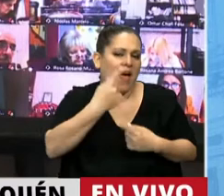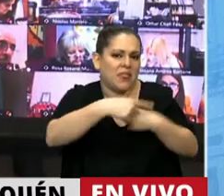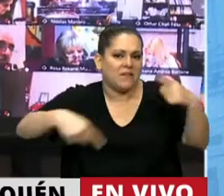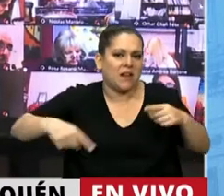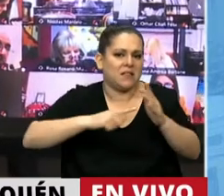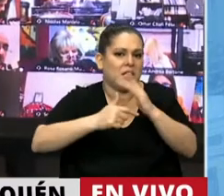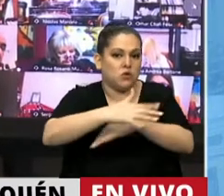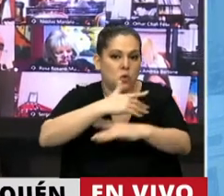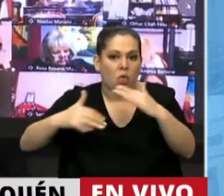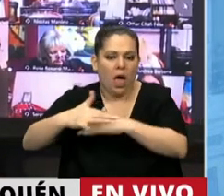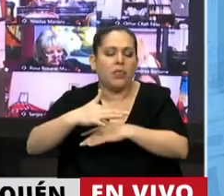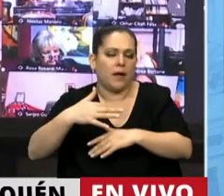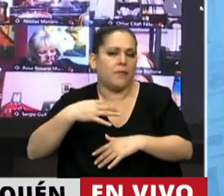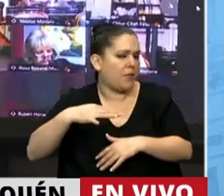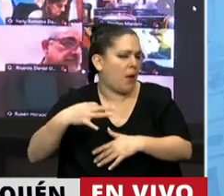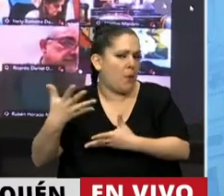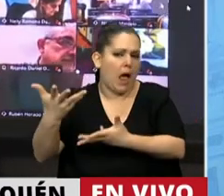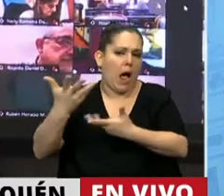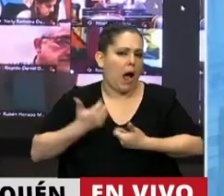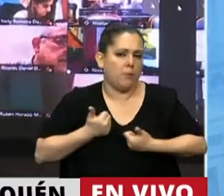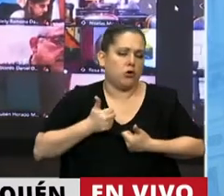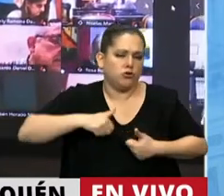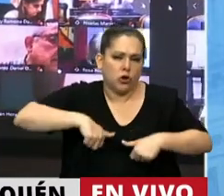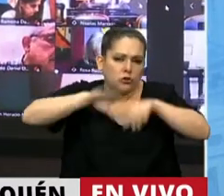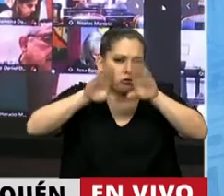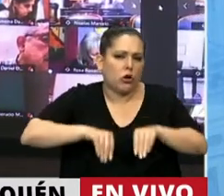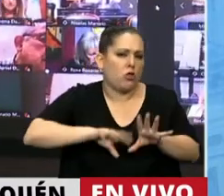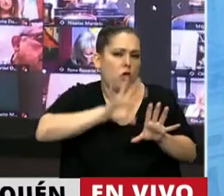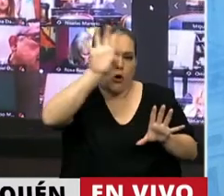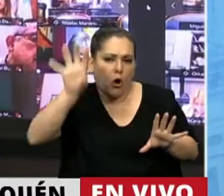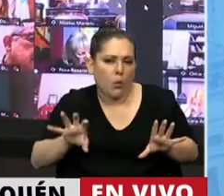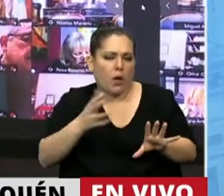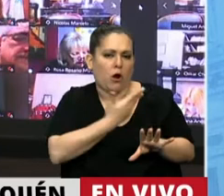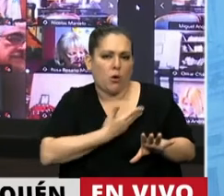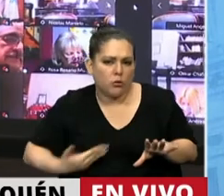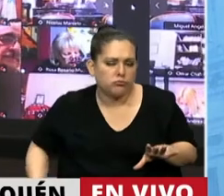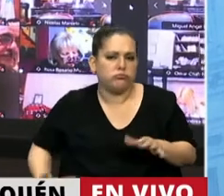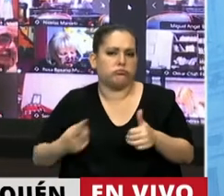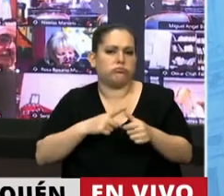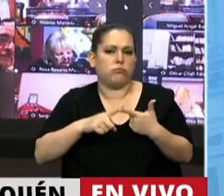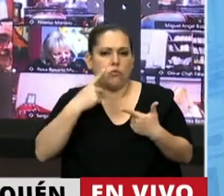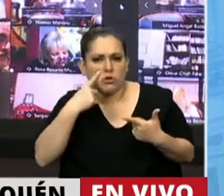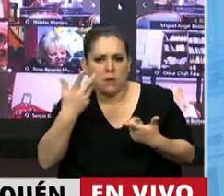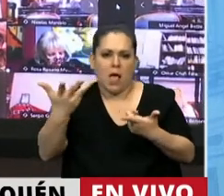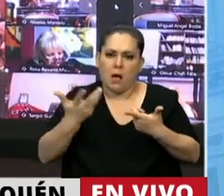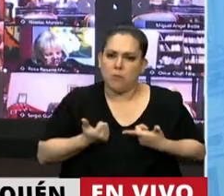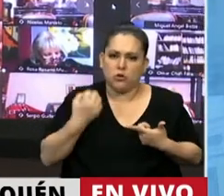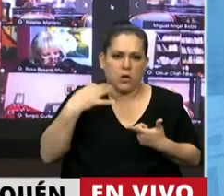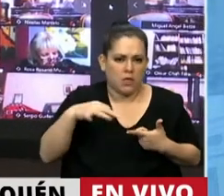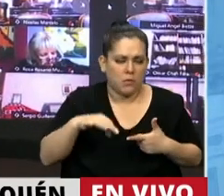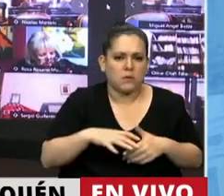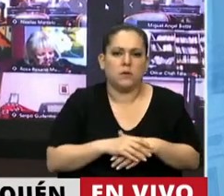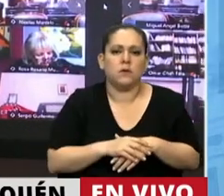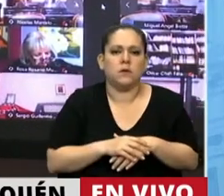una idea que merece todo el apoyo de los gobiernos municipales y provinciales. La elección de Cutralcó